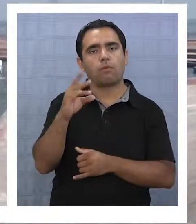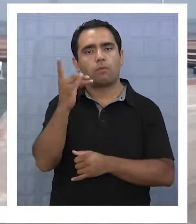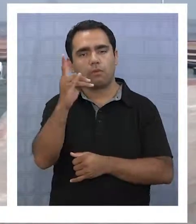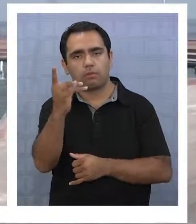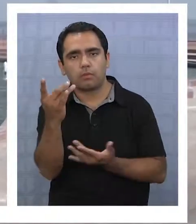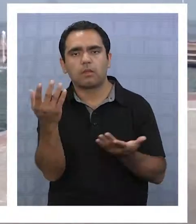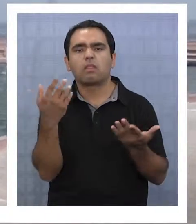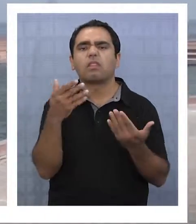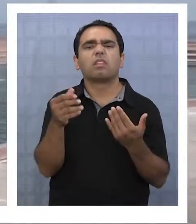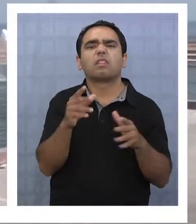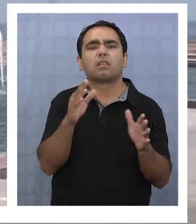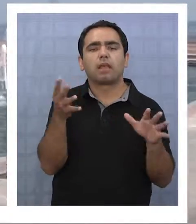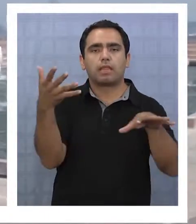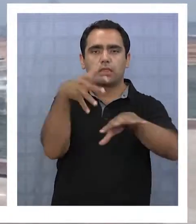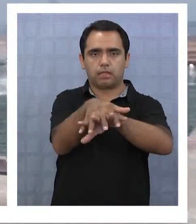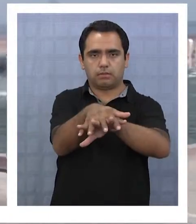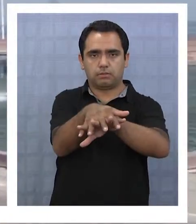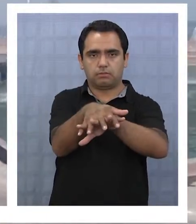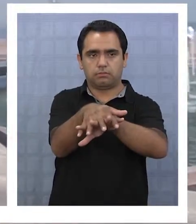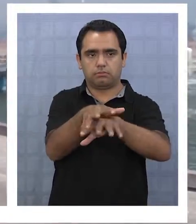de la Integración.